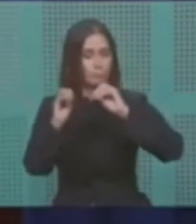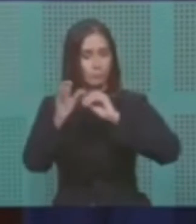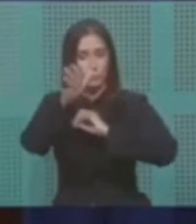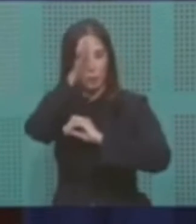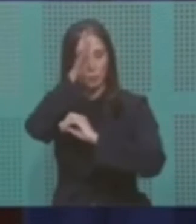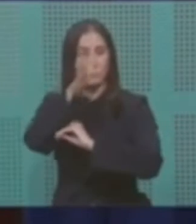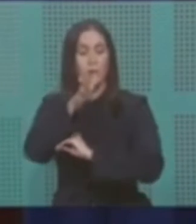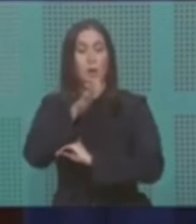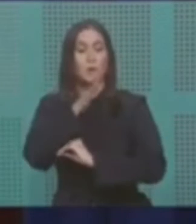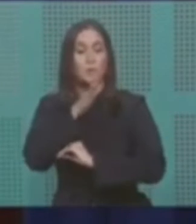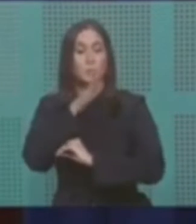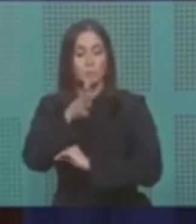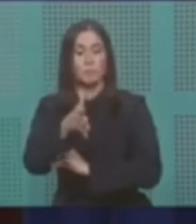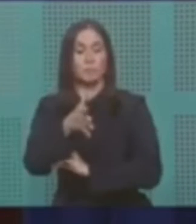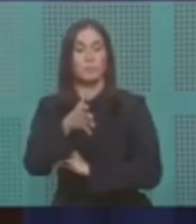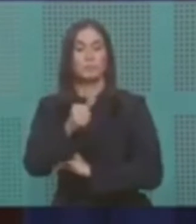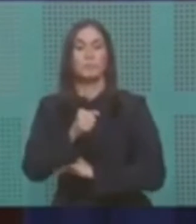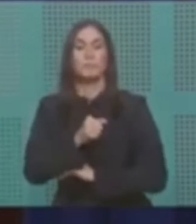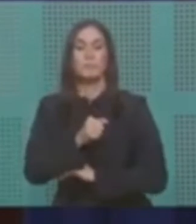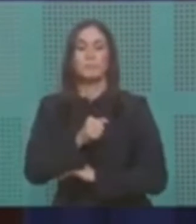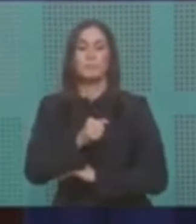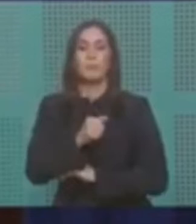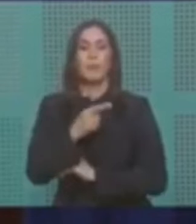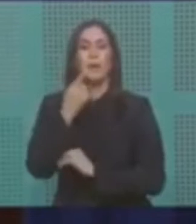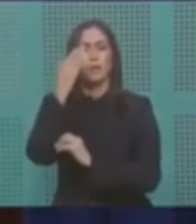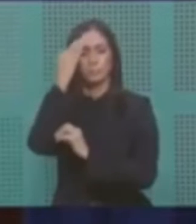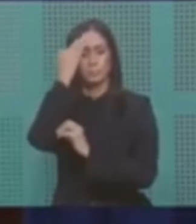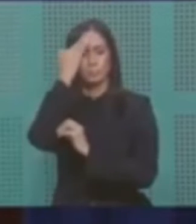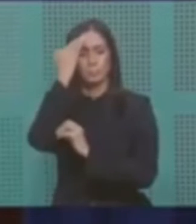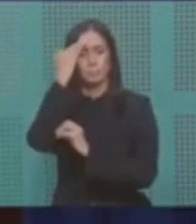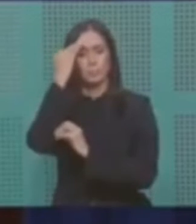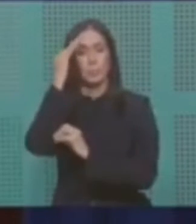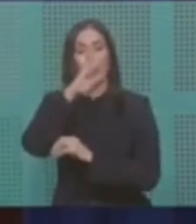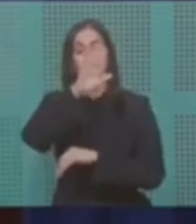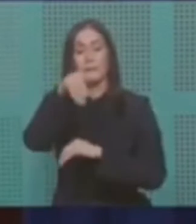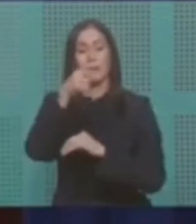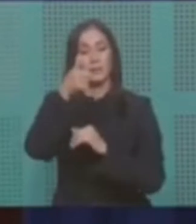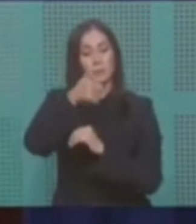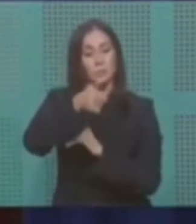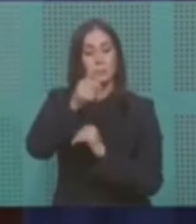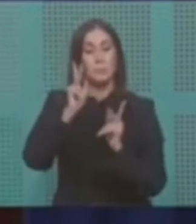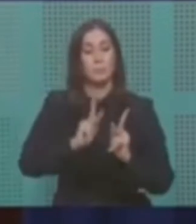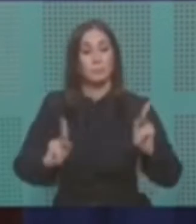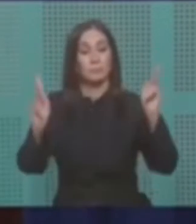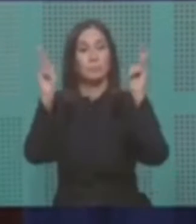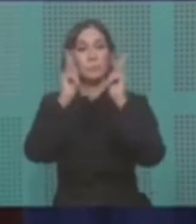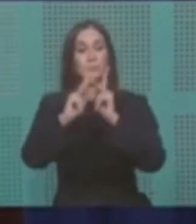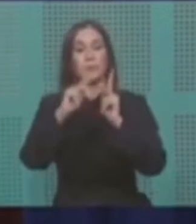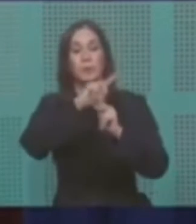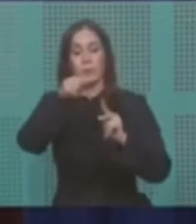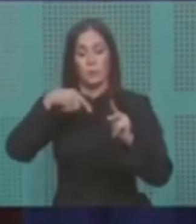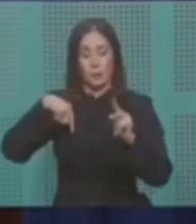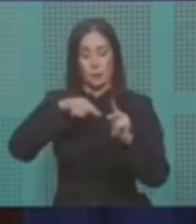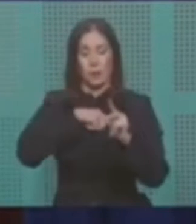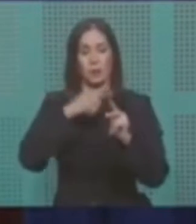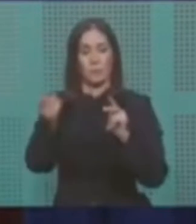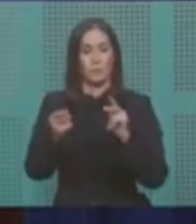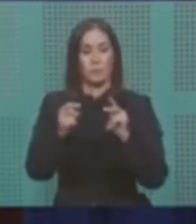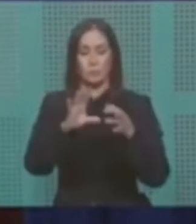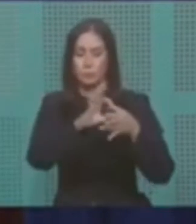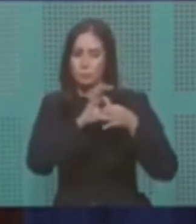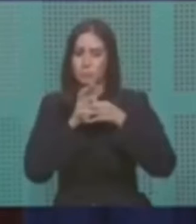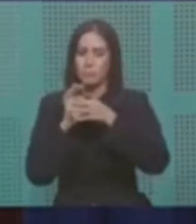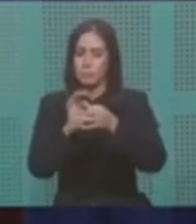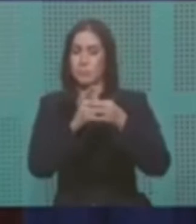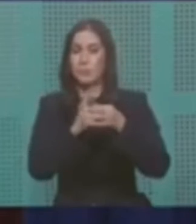fundadores. No me cabe la menor duda que esos mismos valores nos harán actuar unidos una vez